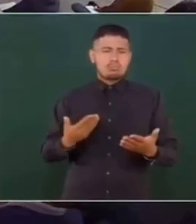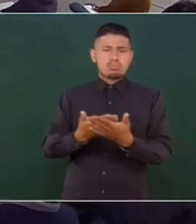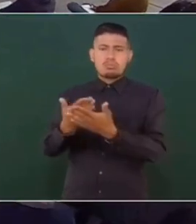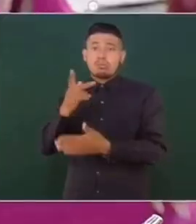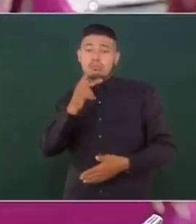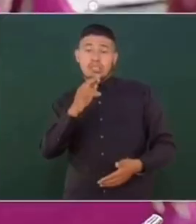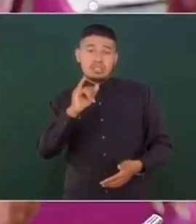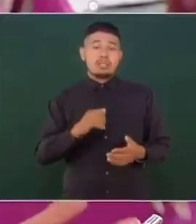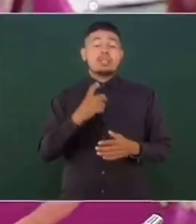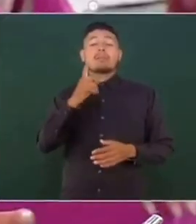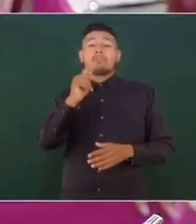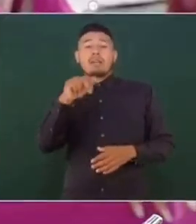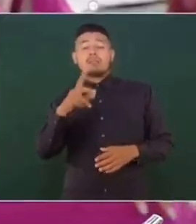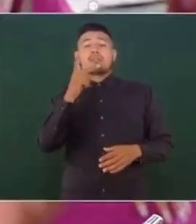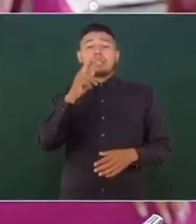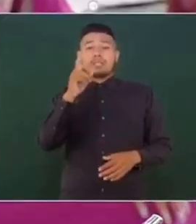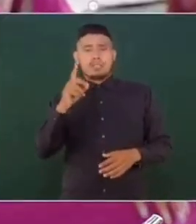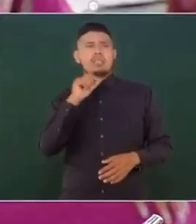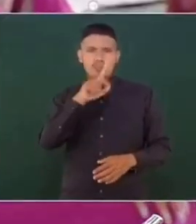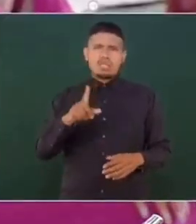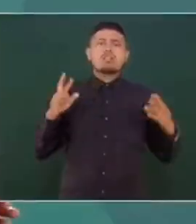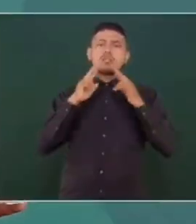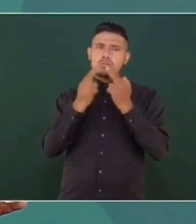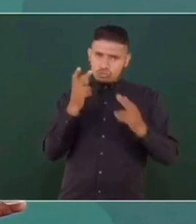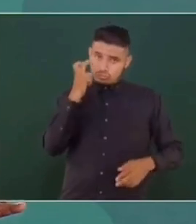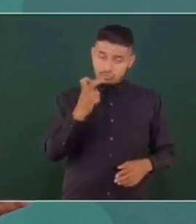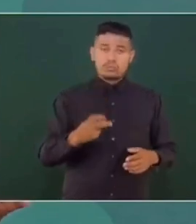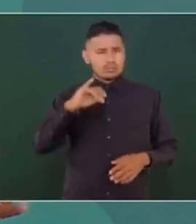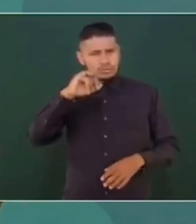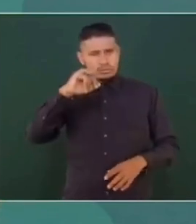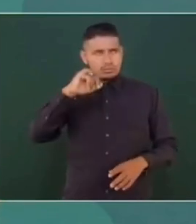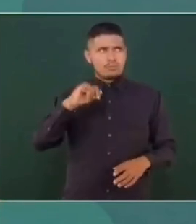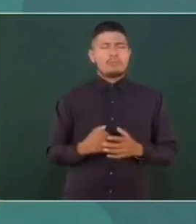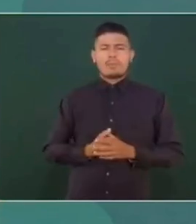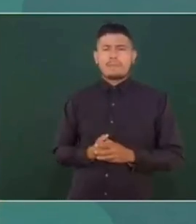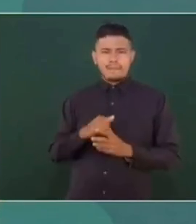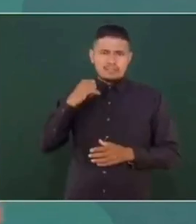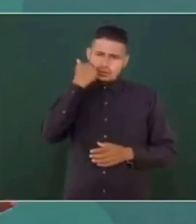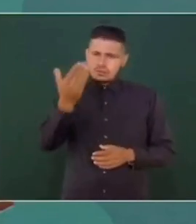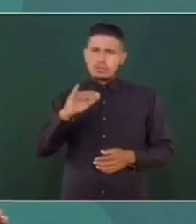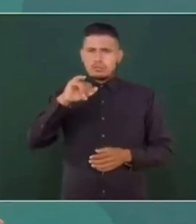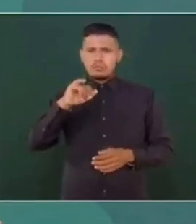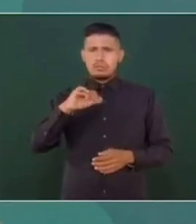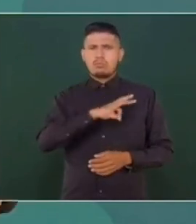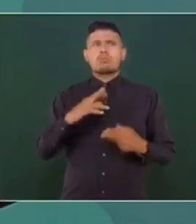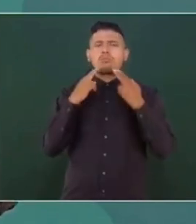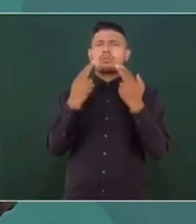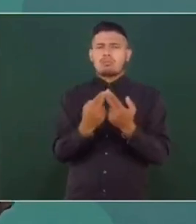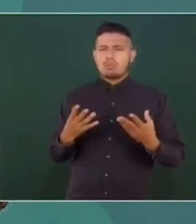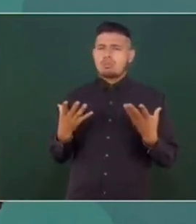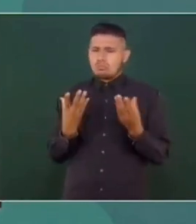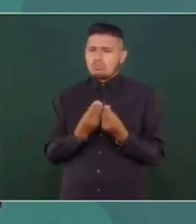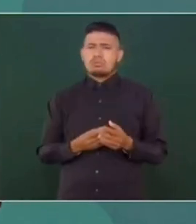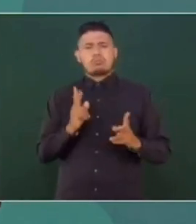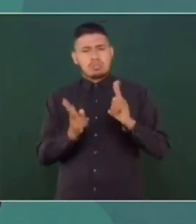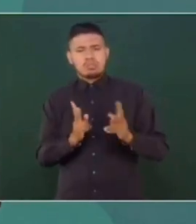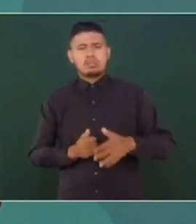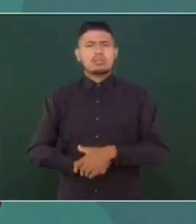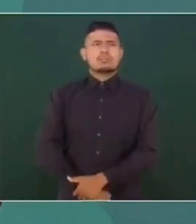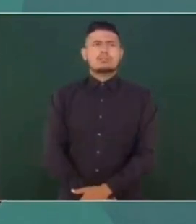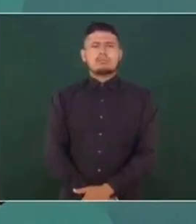¿Citan los líderes del PAN y del PRD? ¿También habrá reunión con ellos? Sí, sí, si así lo quieren, pues nos podemos rendir de